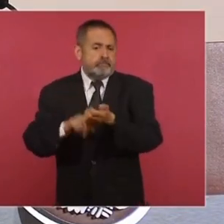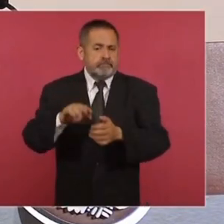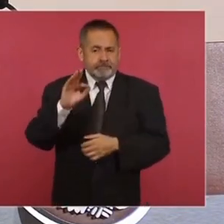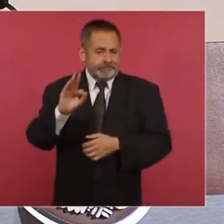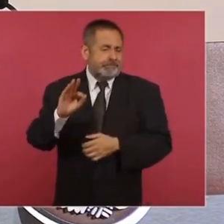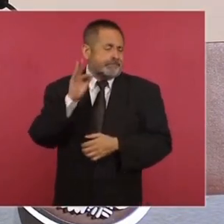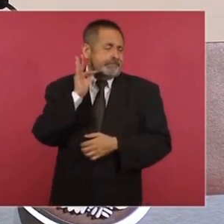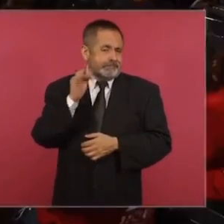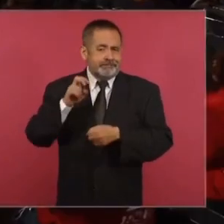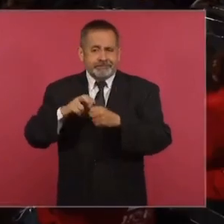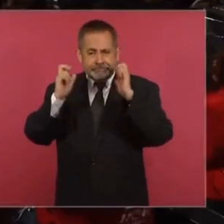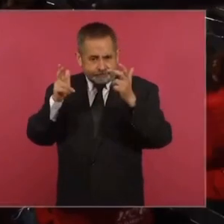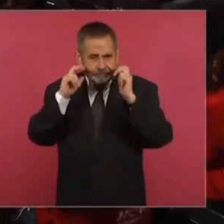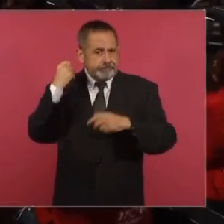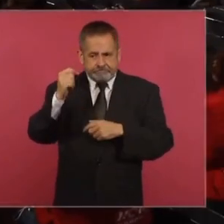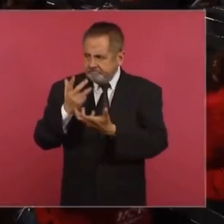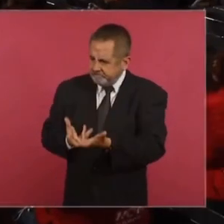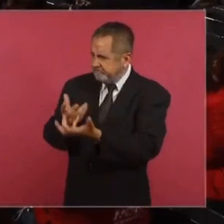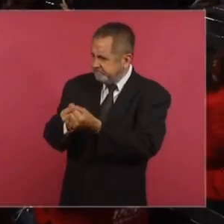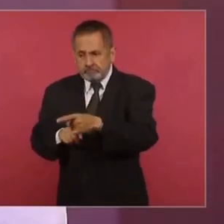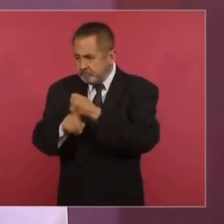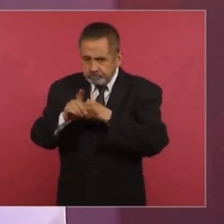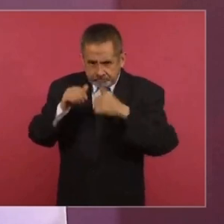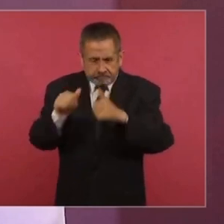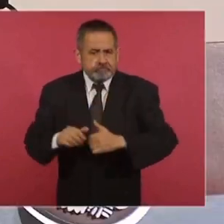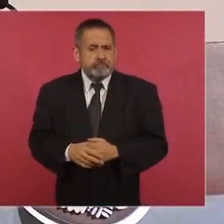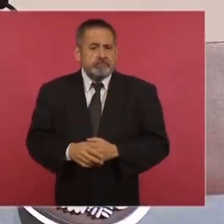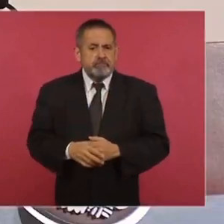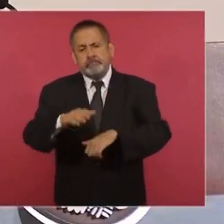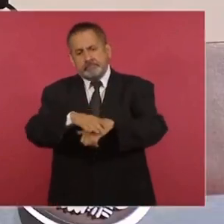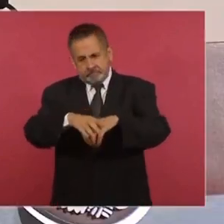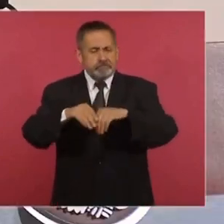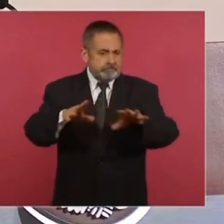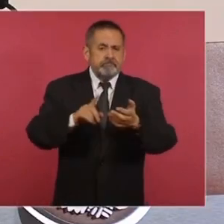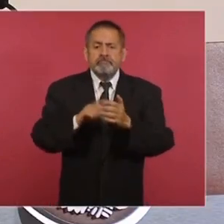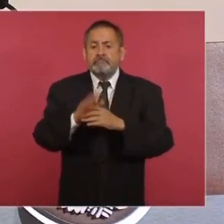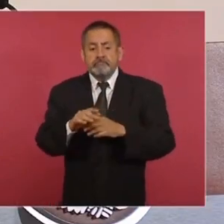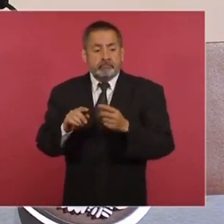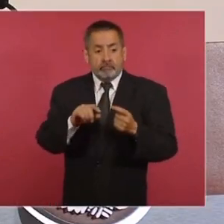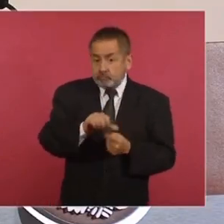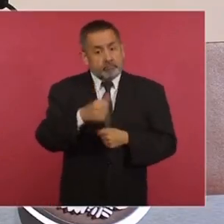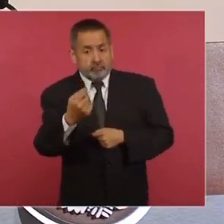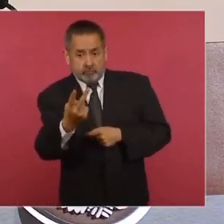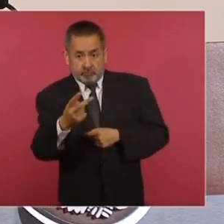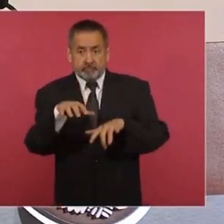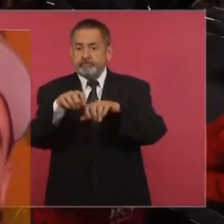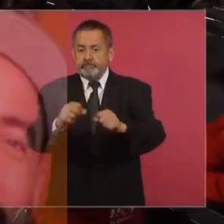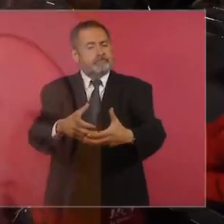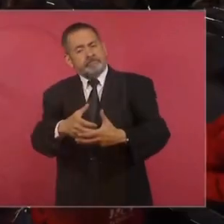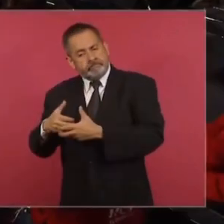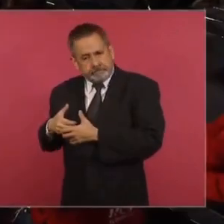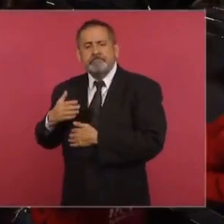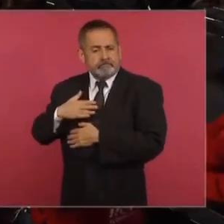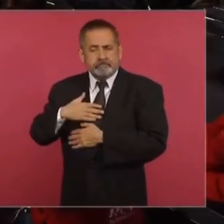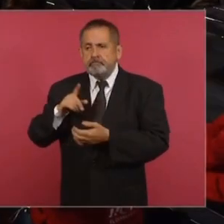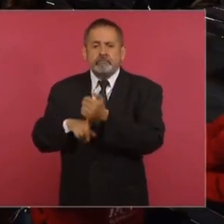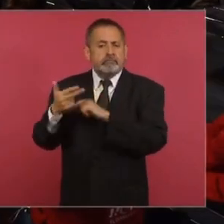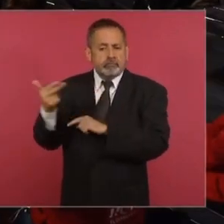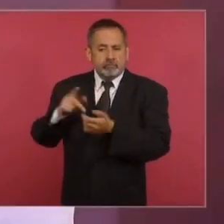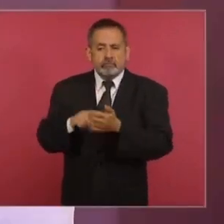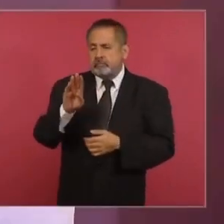Generales de Chiapas y Tabasco para comenzar las investigaciones. Informarles que se logró resguardar a otros dos trabajadores que se encontraban en el sitio, en el Hotel